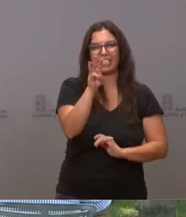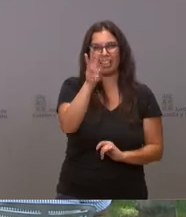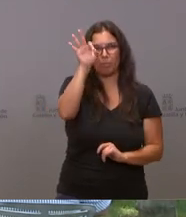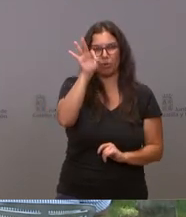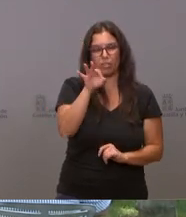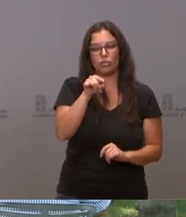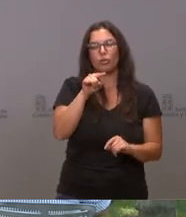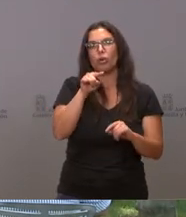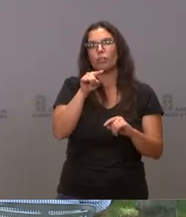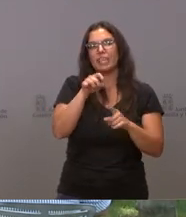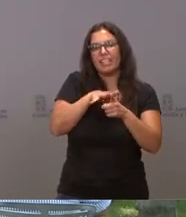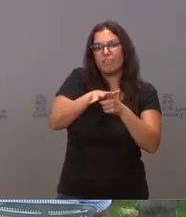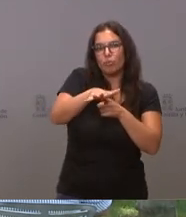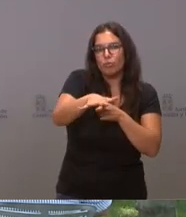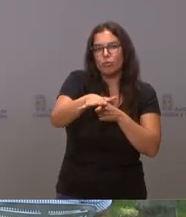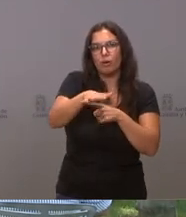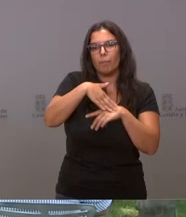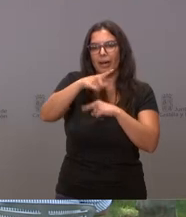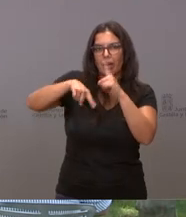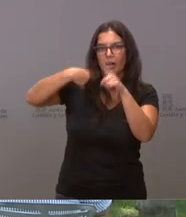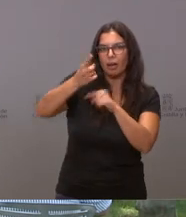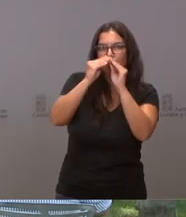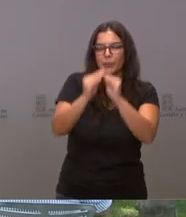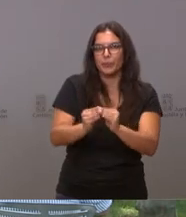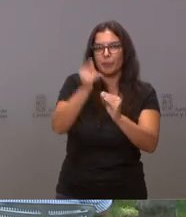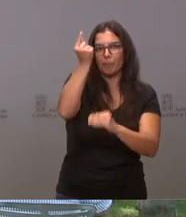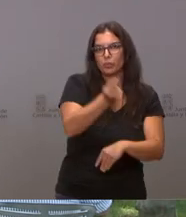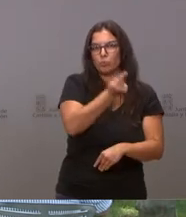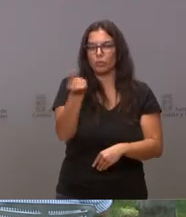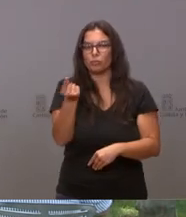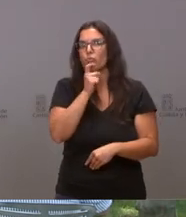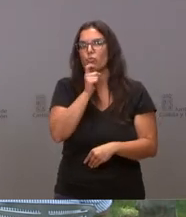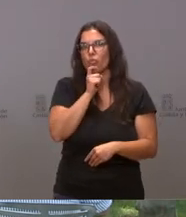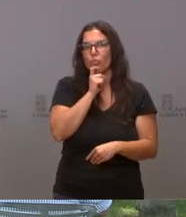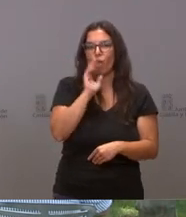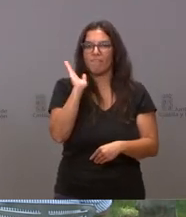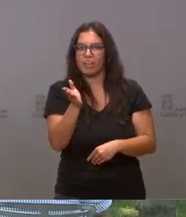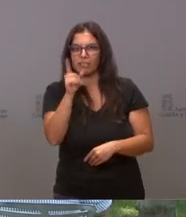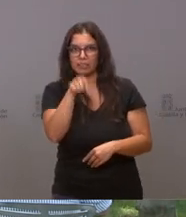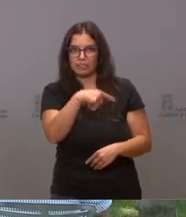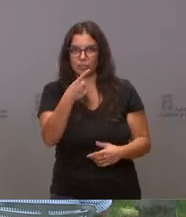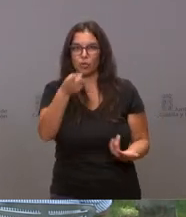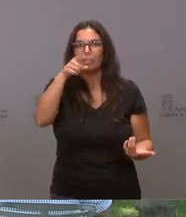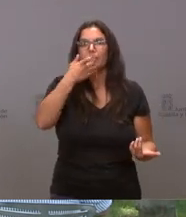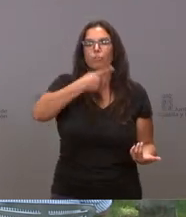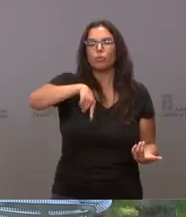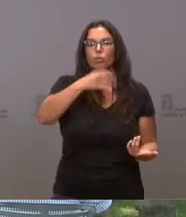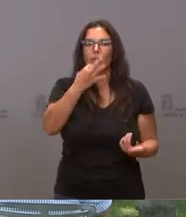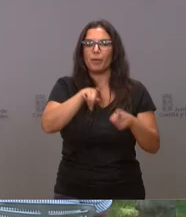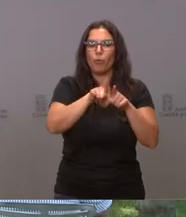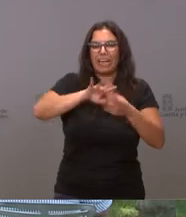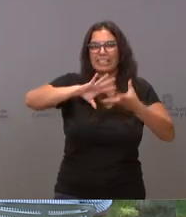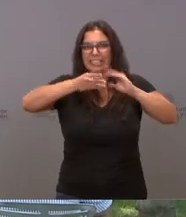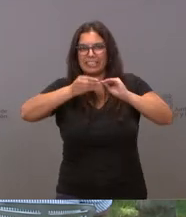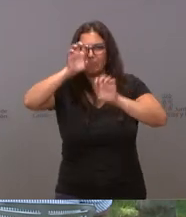modificar o va a condicionar las cuentas del próximo año. Y en este caso, si tendrán ustedes que realizar algún tipo de ajuste